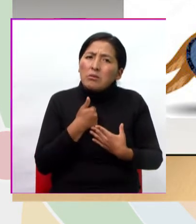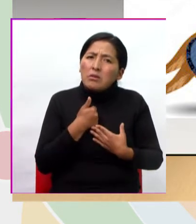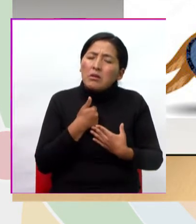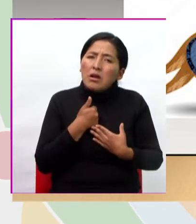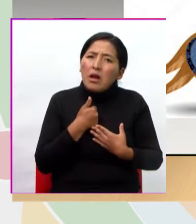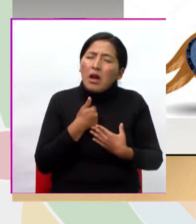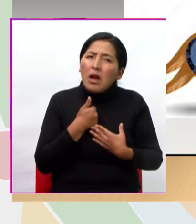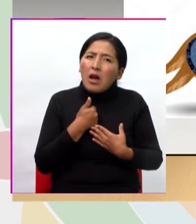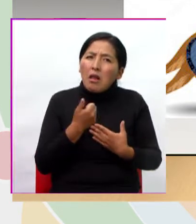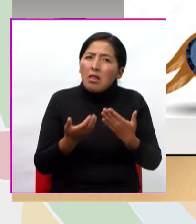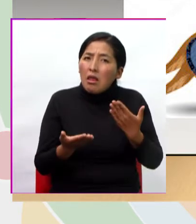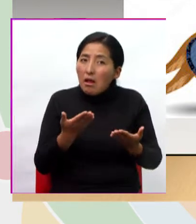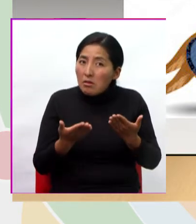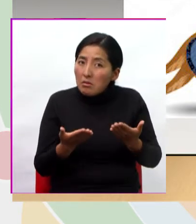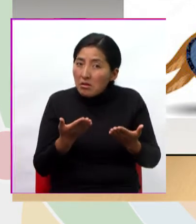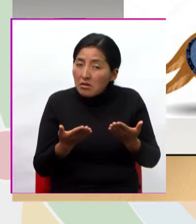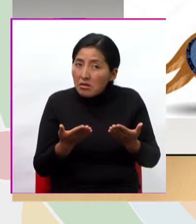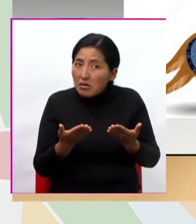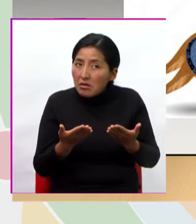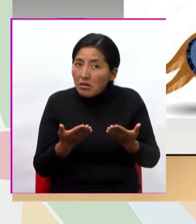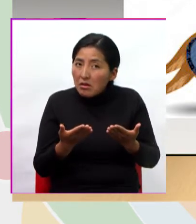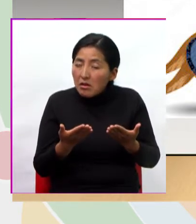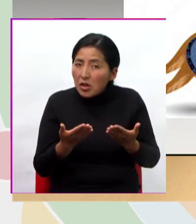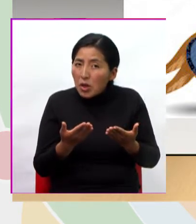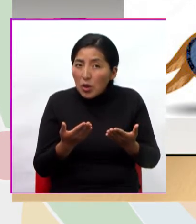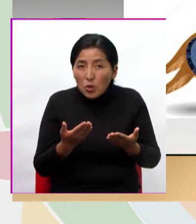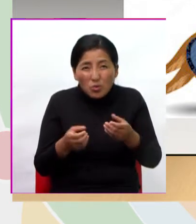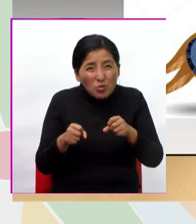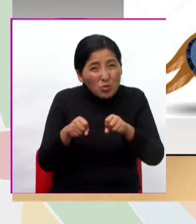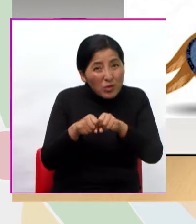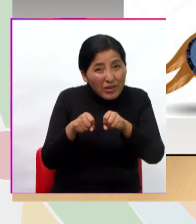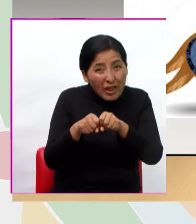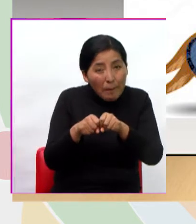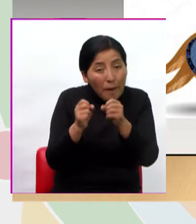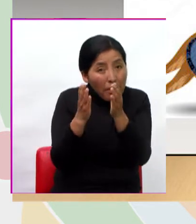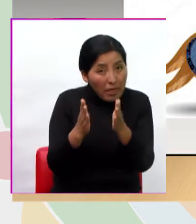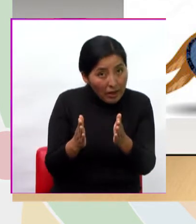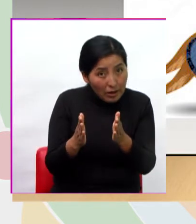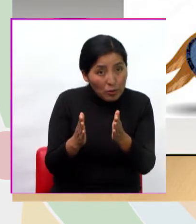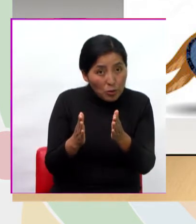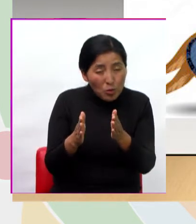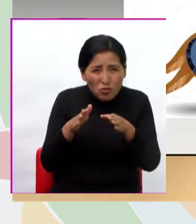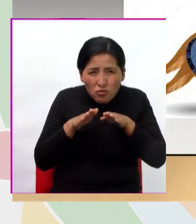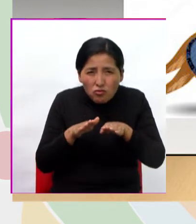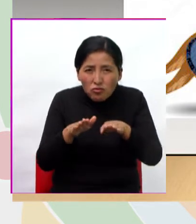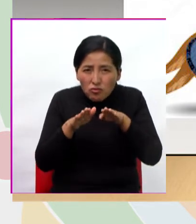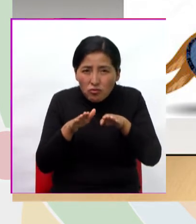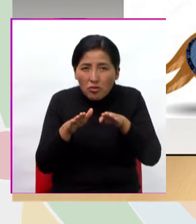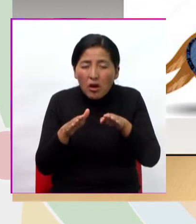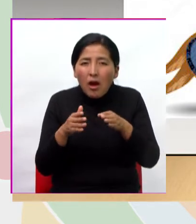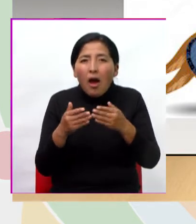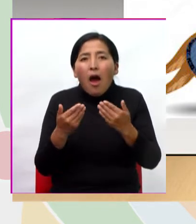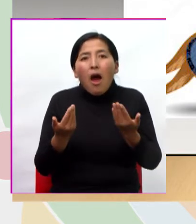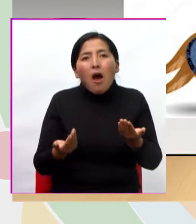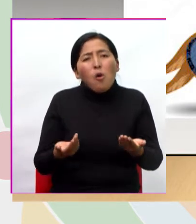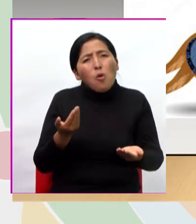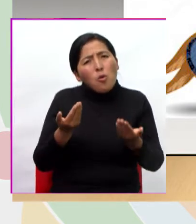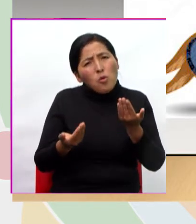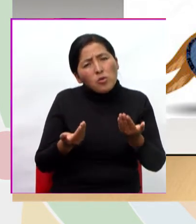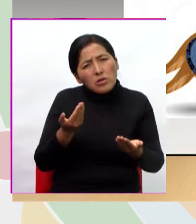¿Será tal vez un zapatero? ¿O tal vez